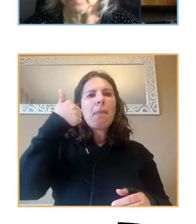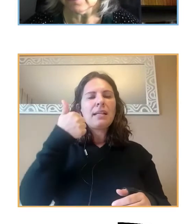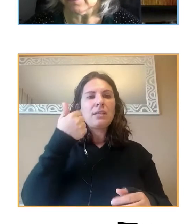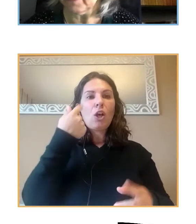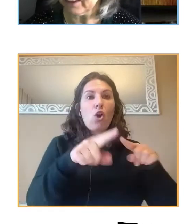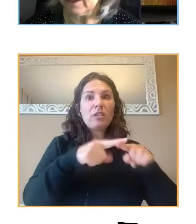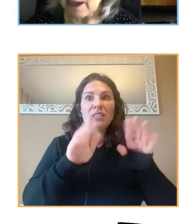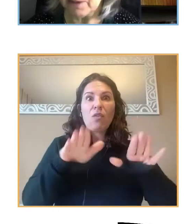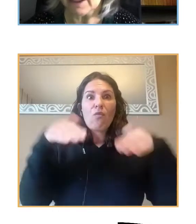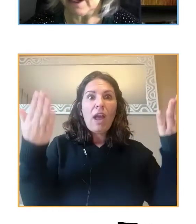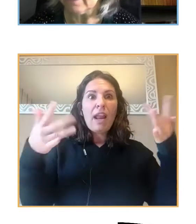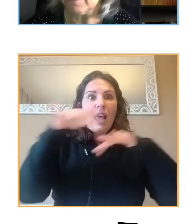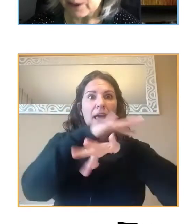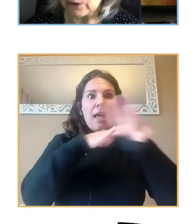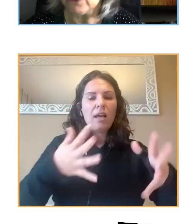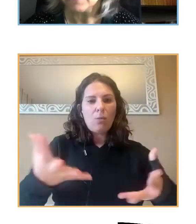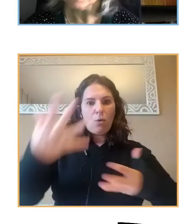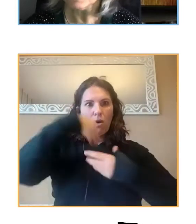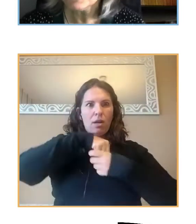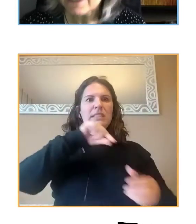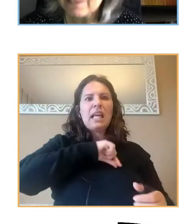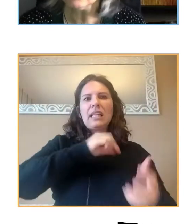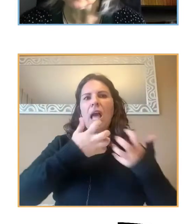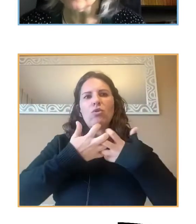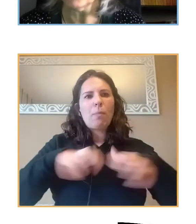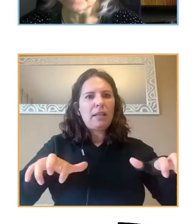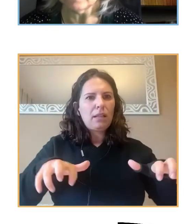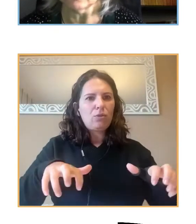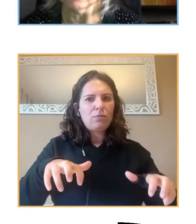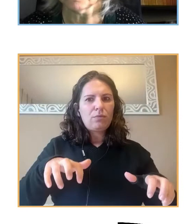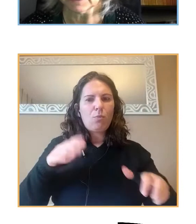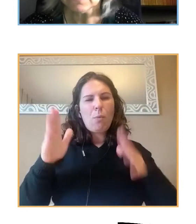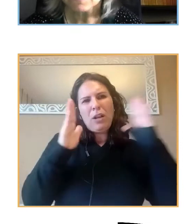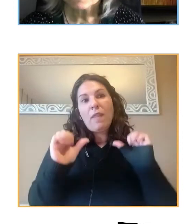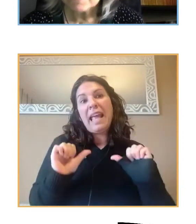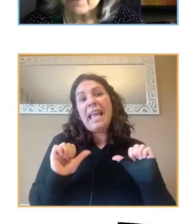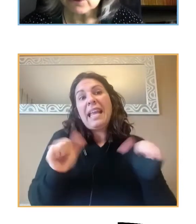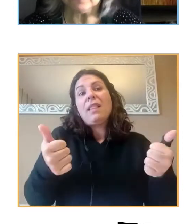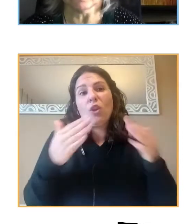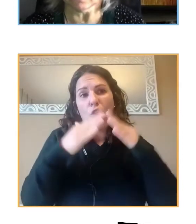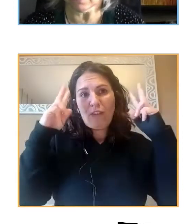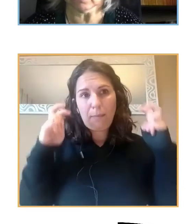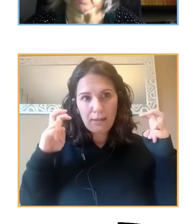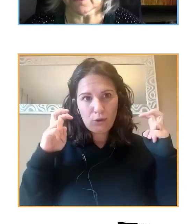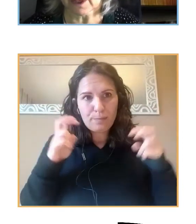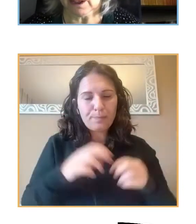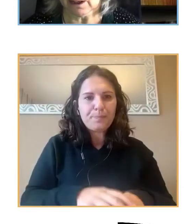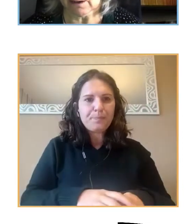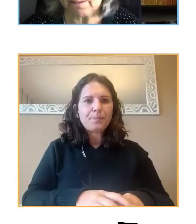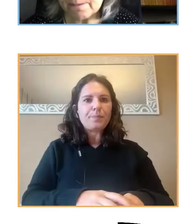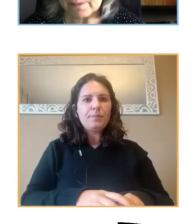presentaban en este periodo de inicio del confinamiento. ¿Qué factores de riesgo